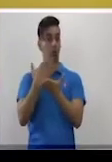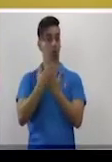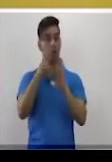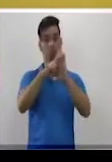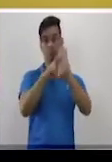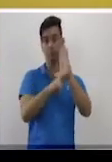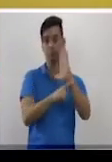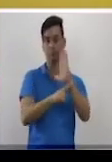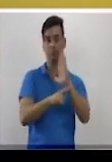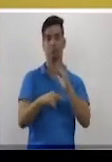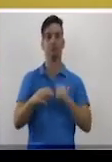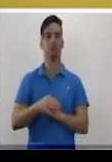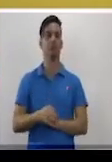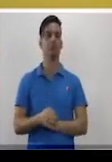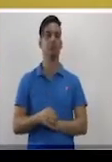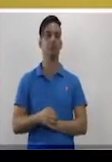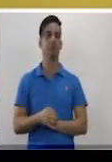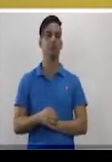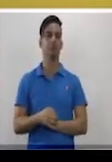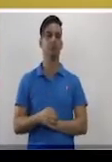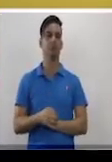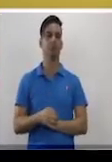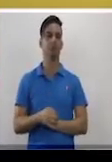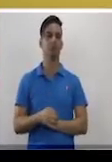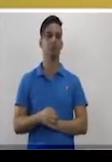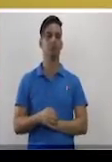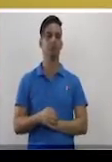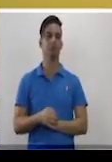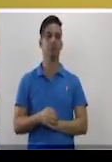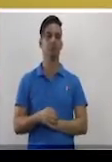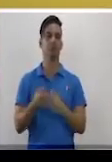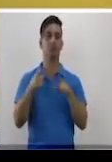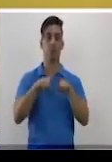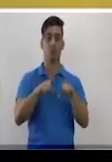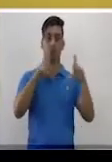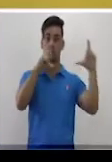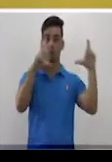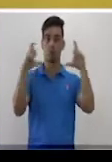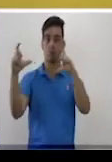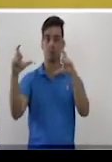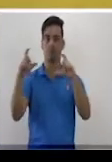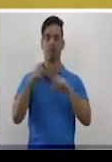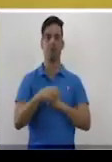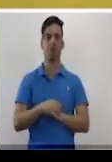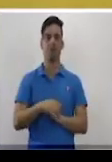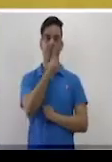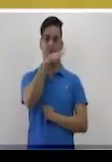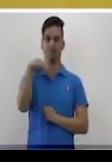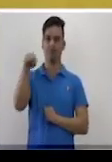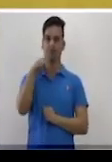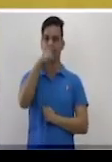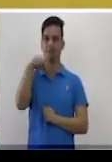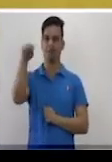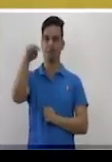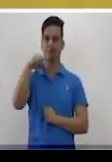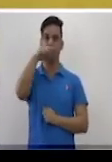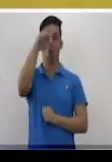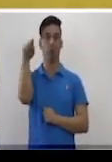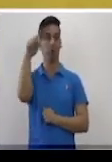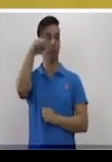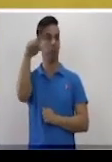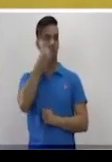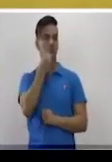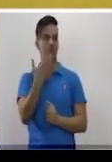que aprendiste con polinomios y monomios en séptimo grado. Vamos, entonces, a darle